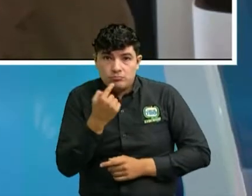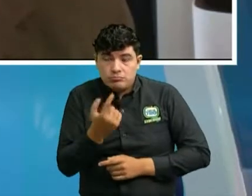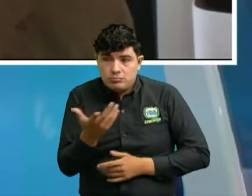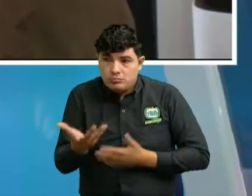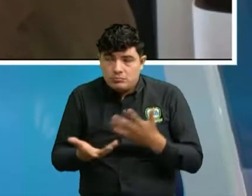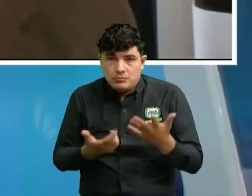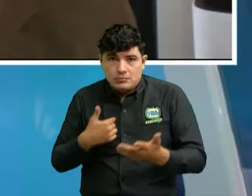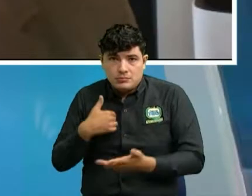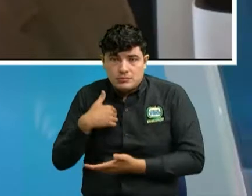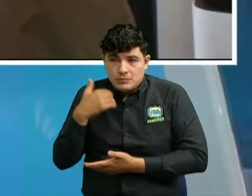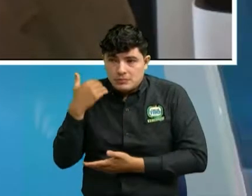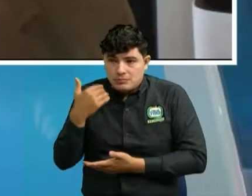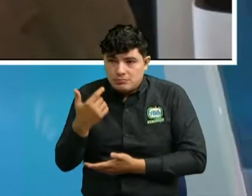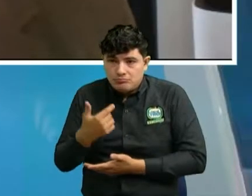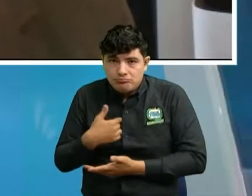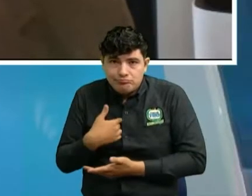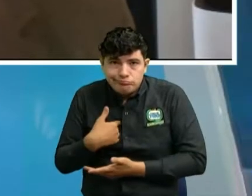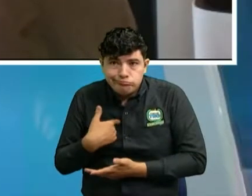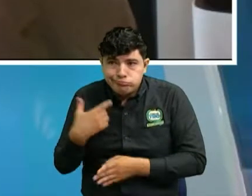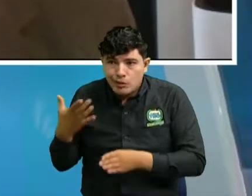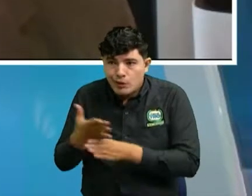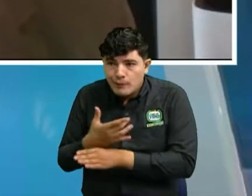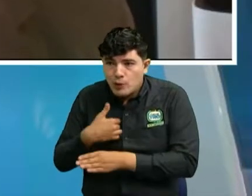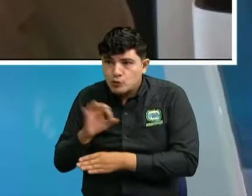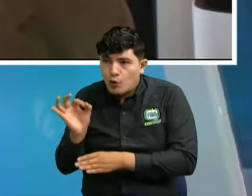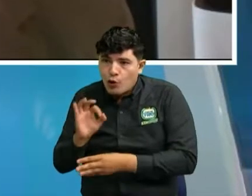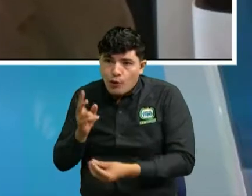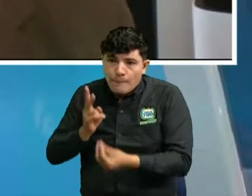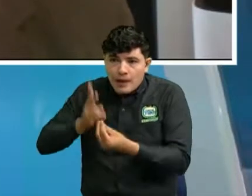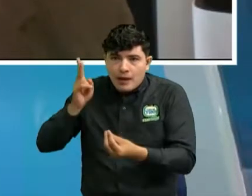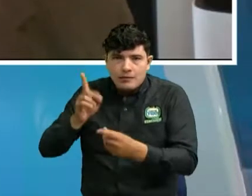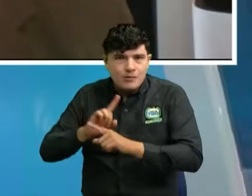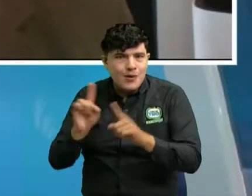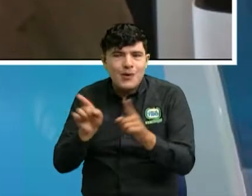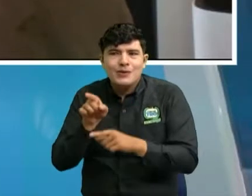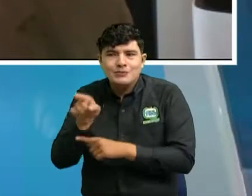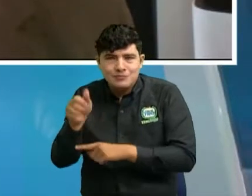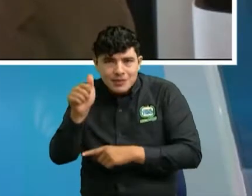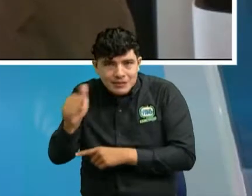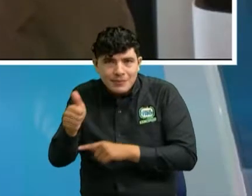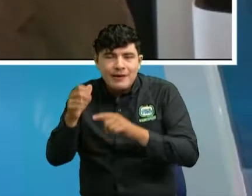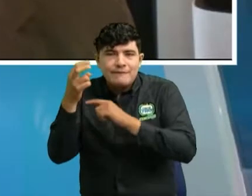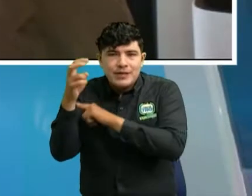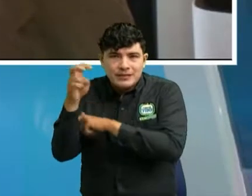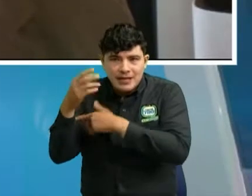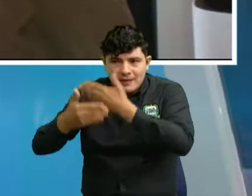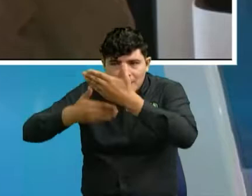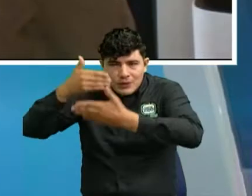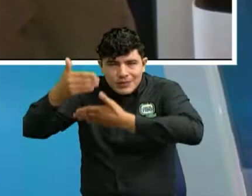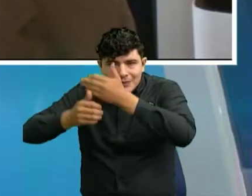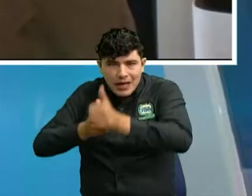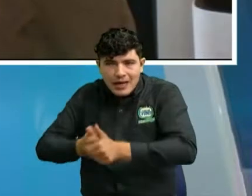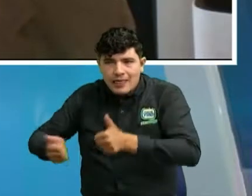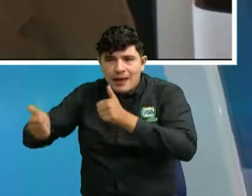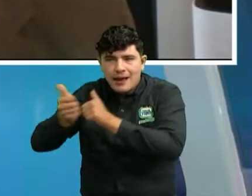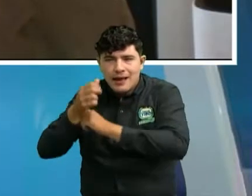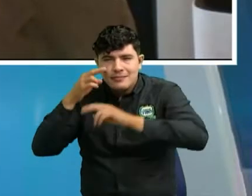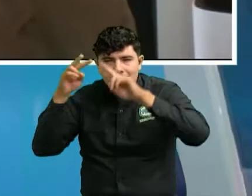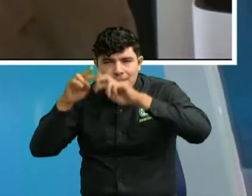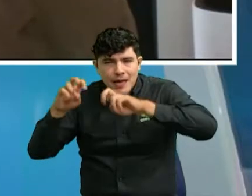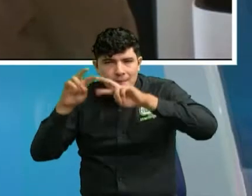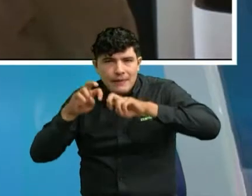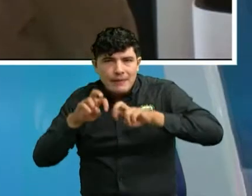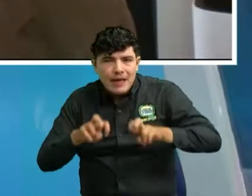está fingiendo hacerse la víctima y será mediante la Fiscalía que adelante un proceso penal y donde